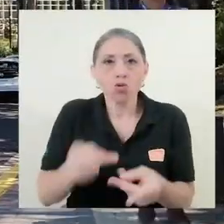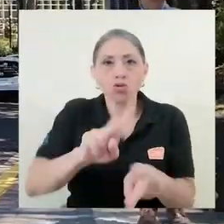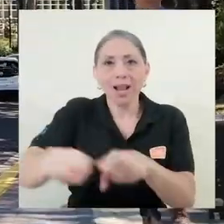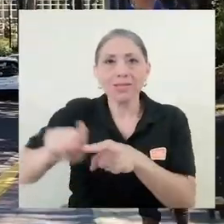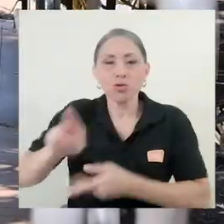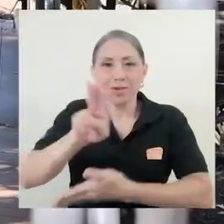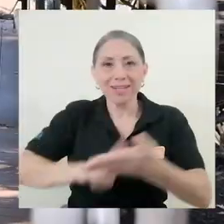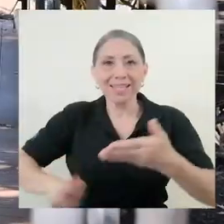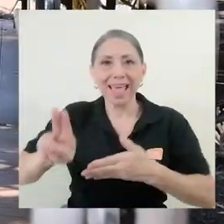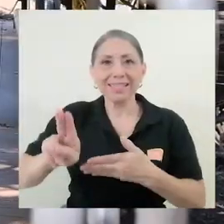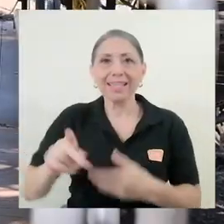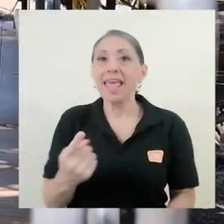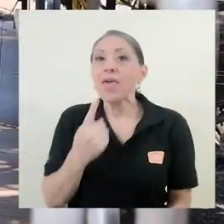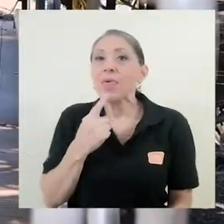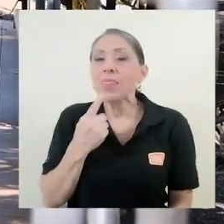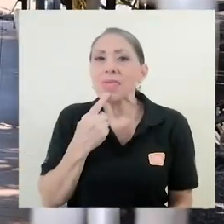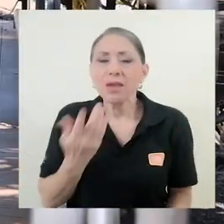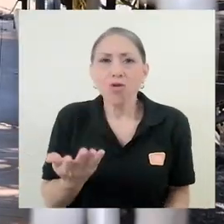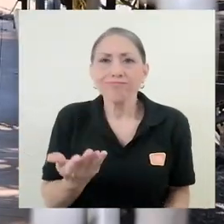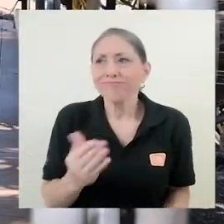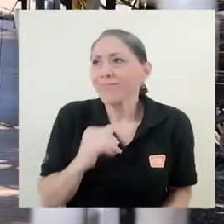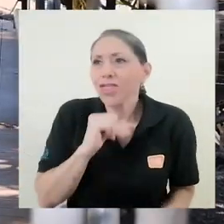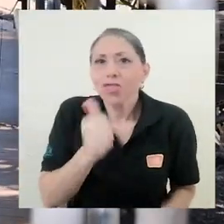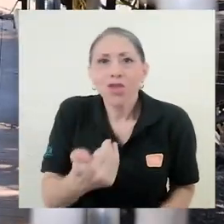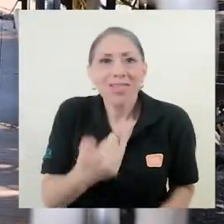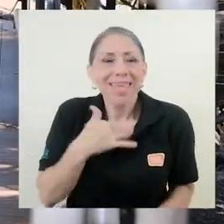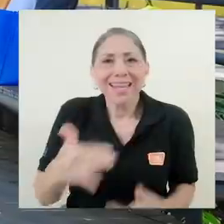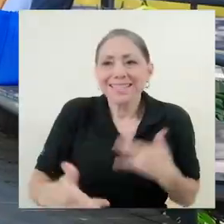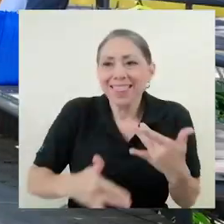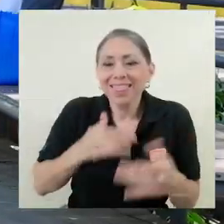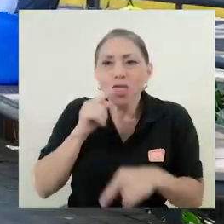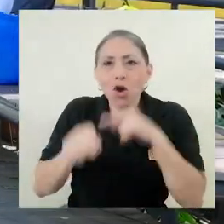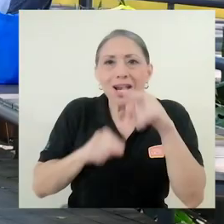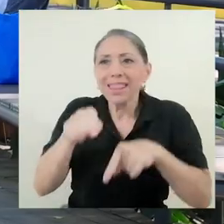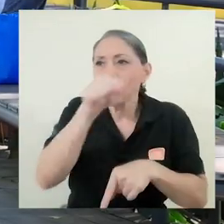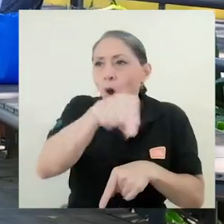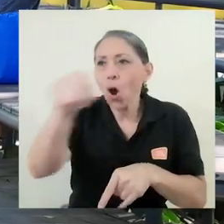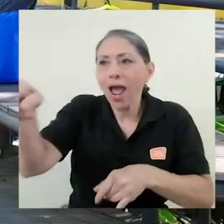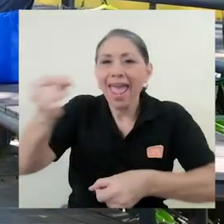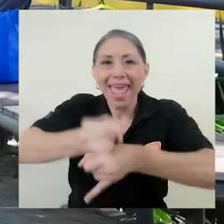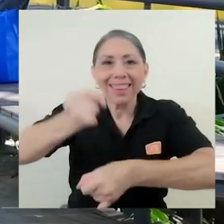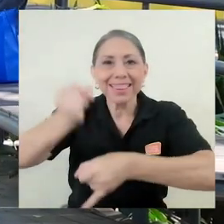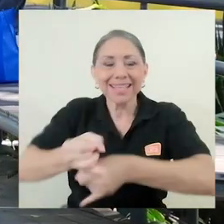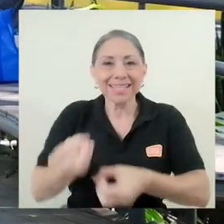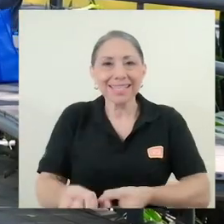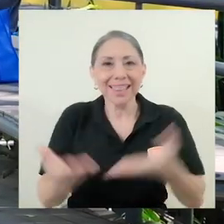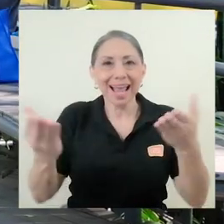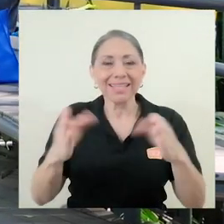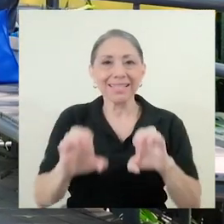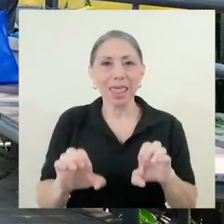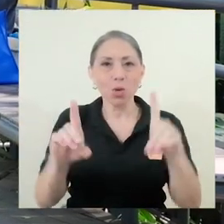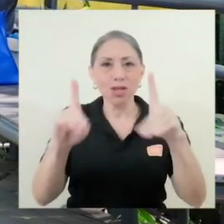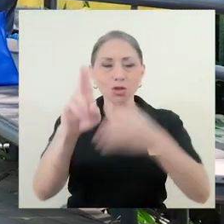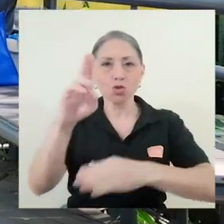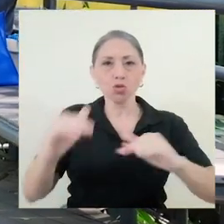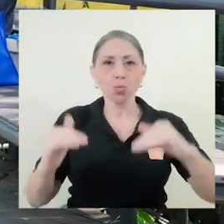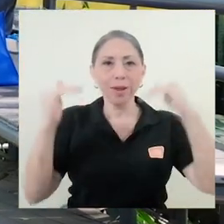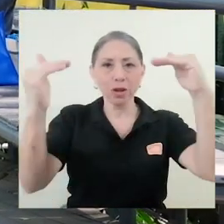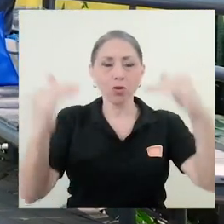universidades y acusó de carencia de sentido crítico a los entes estatales de educación superior.